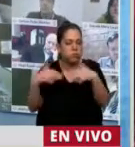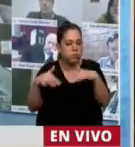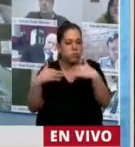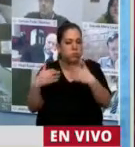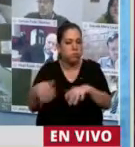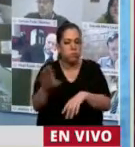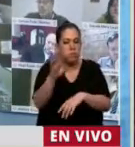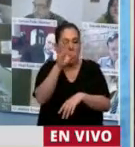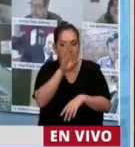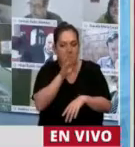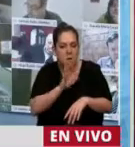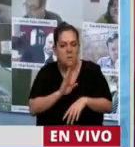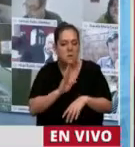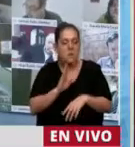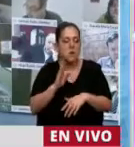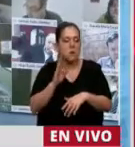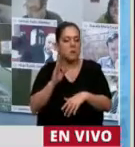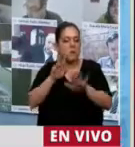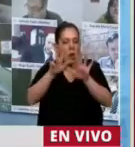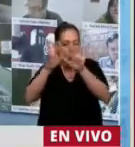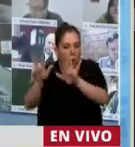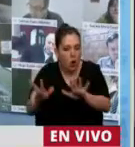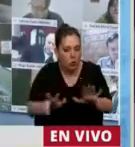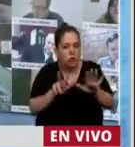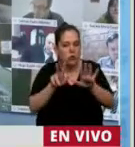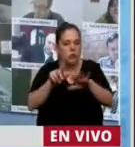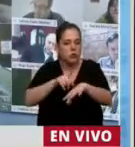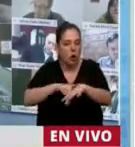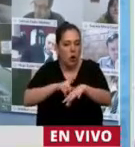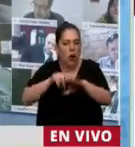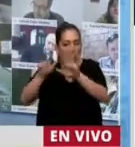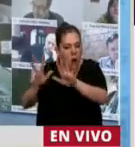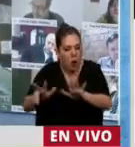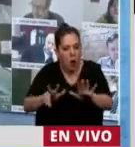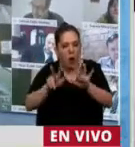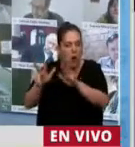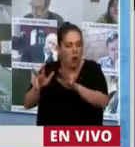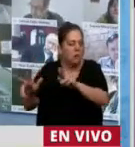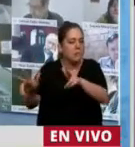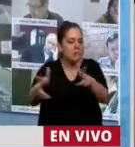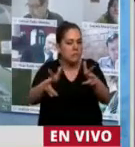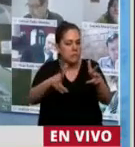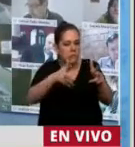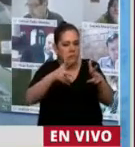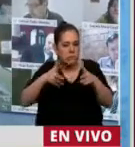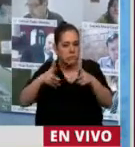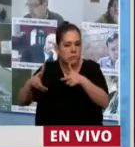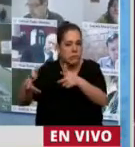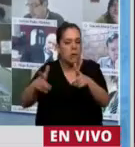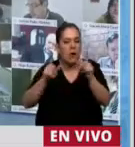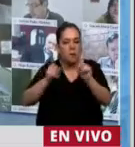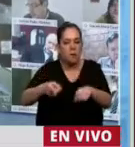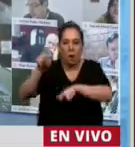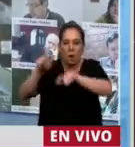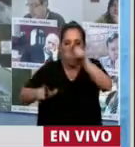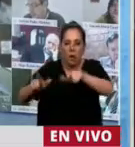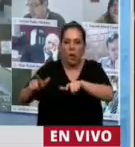y de las competencias de la justicia federal tampoco se trate. La verdad que son